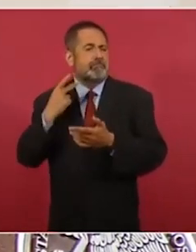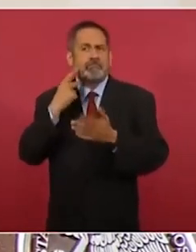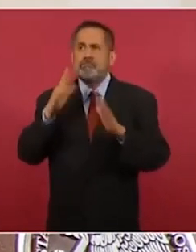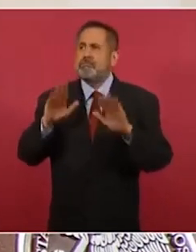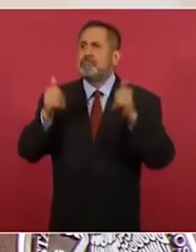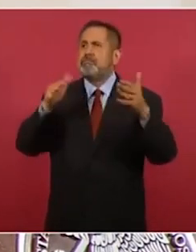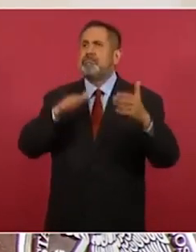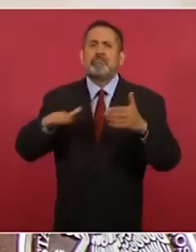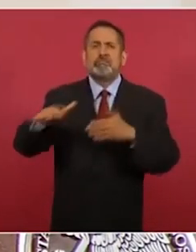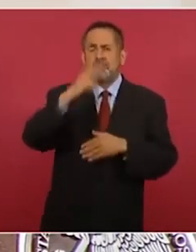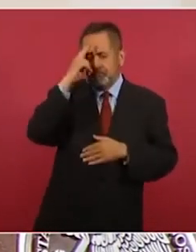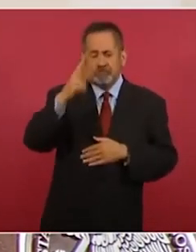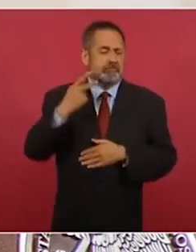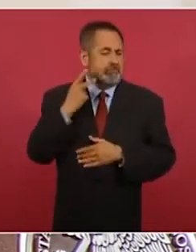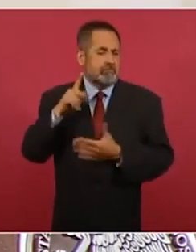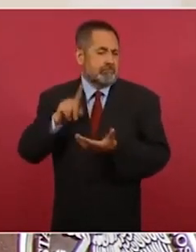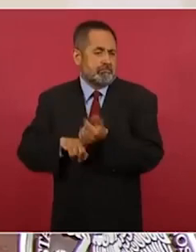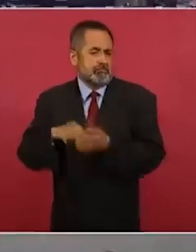de México.